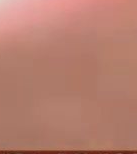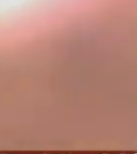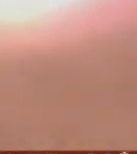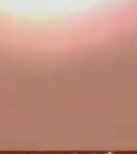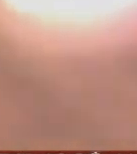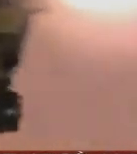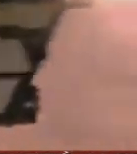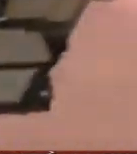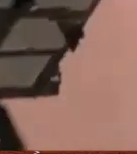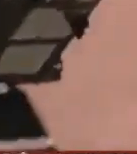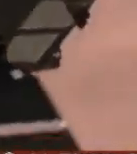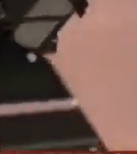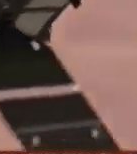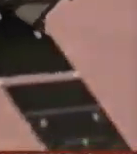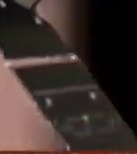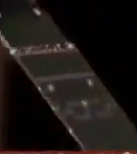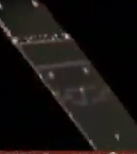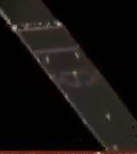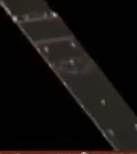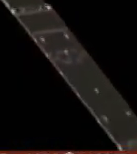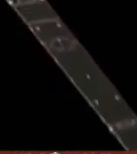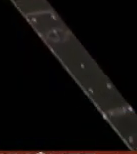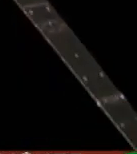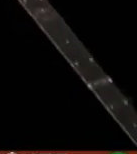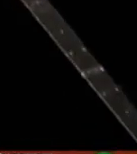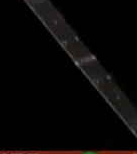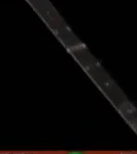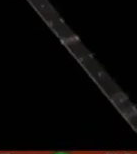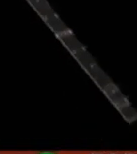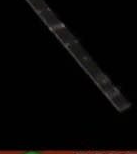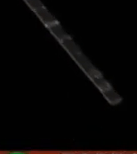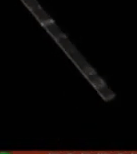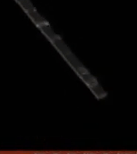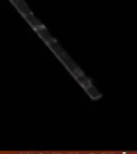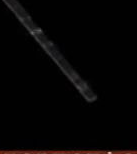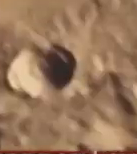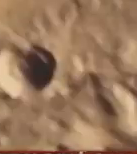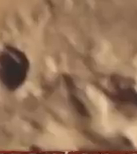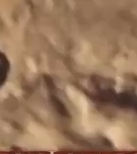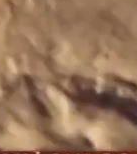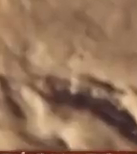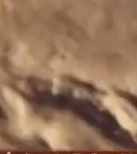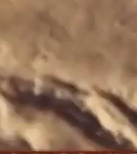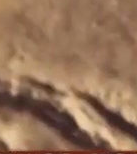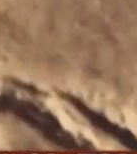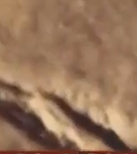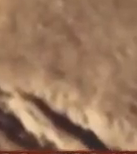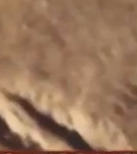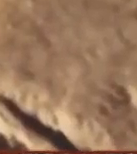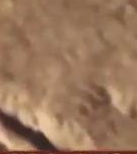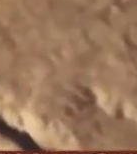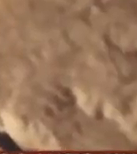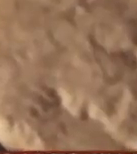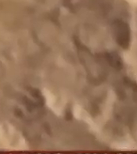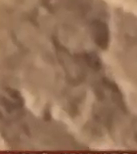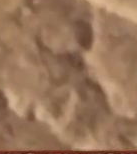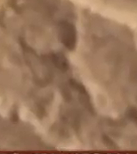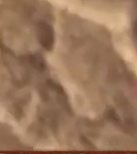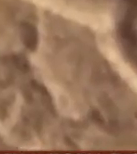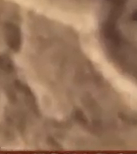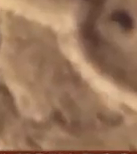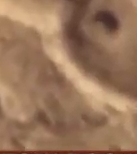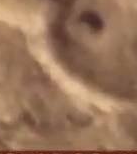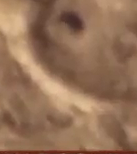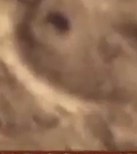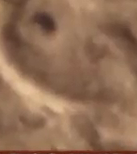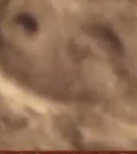despegue del Tiangong 3 en 2018 recordemos que China está armando su estación espacial que pretende